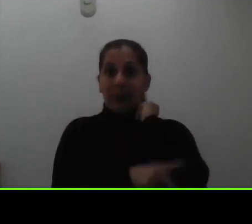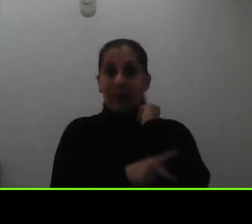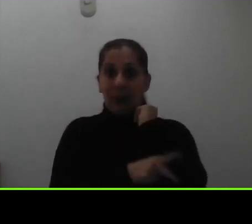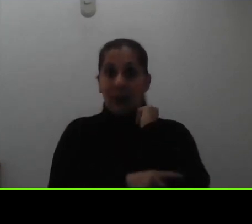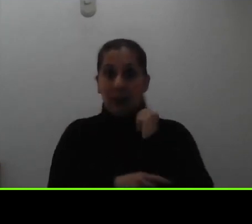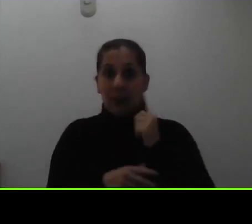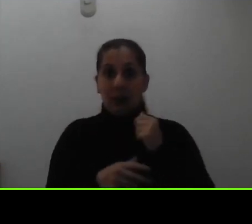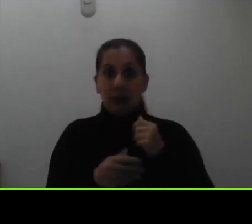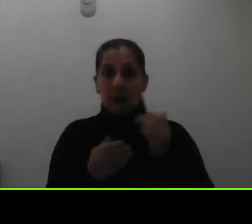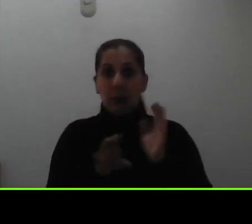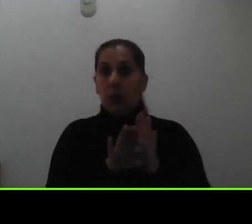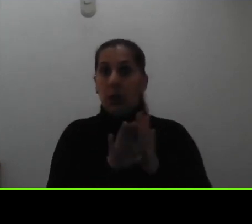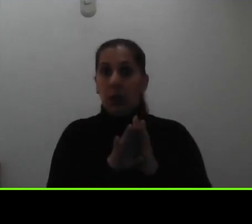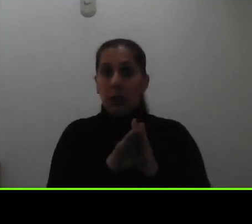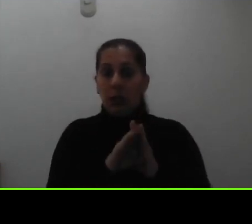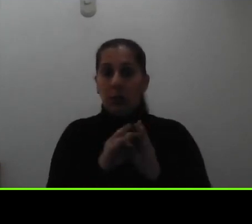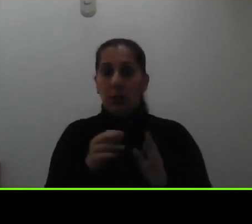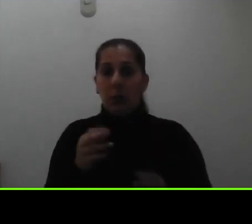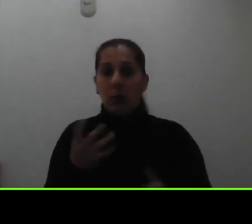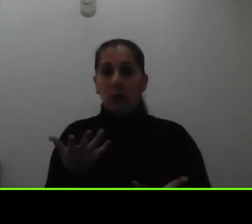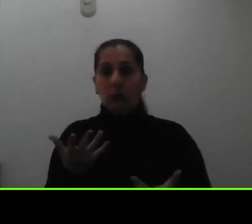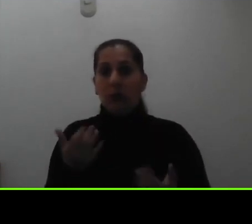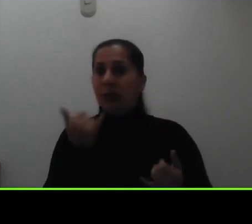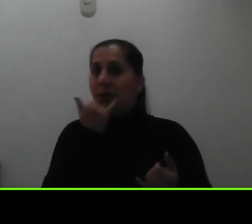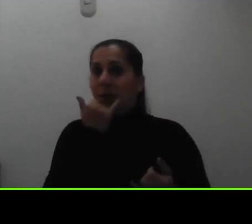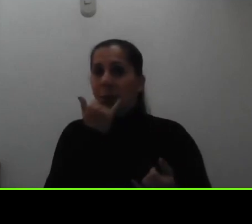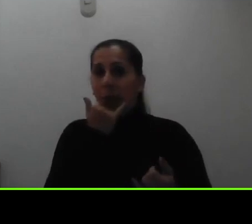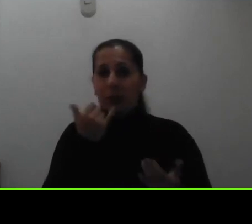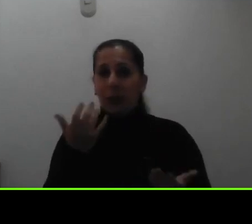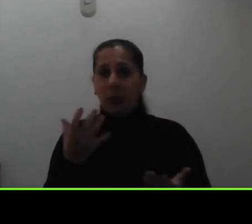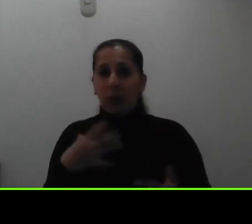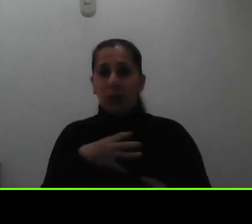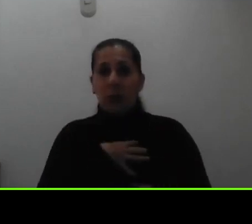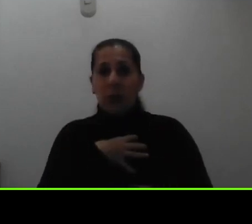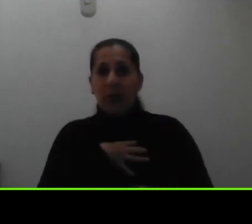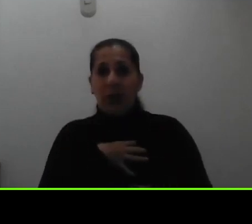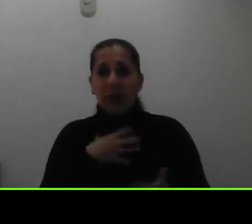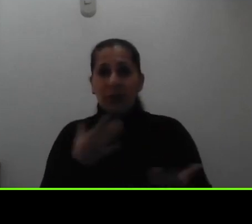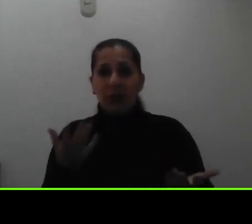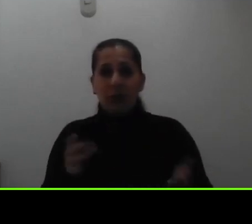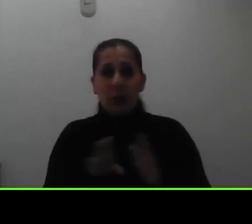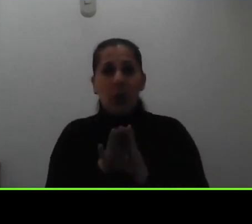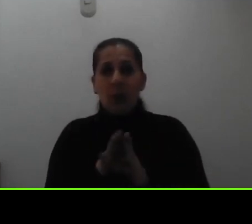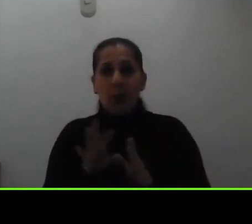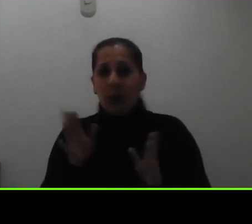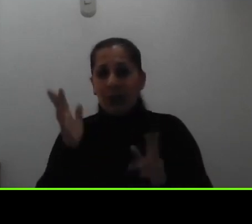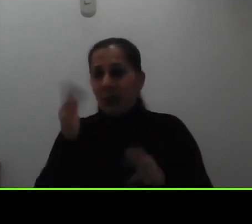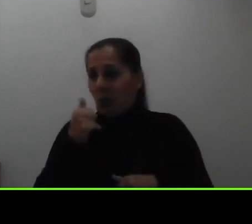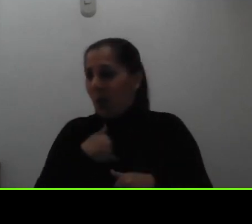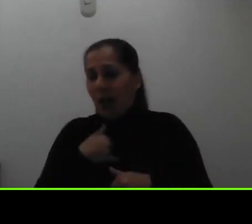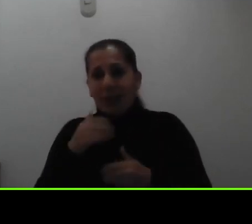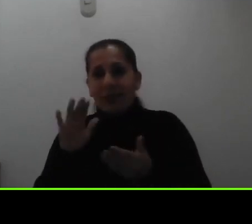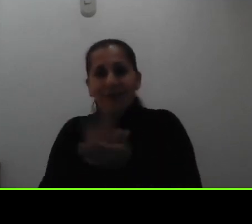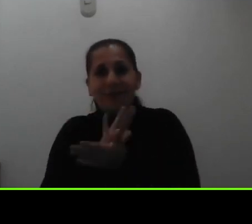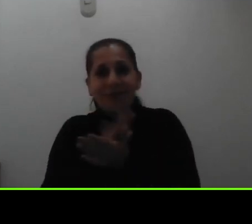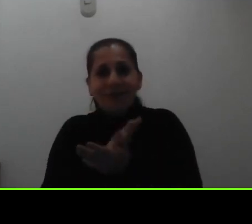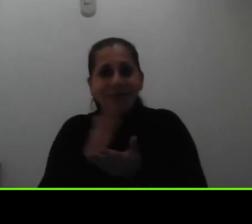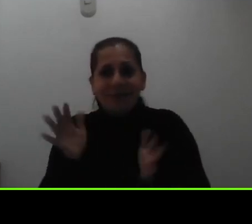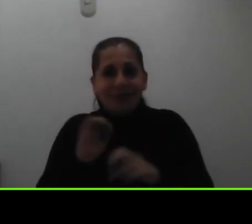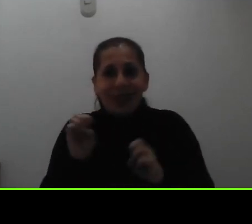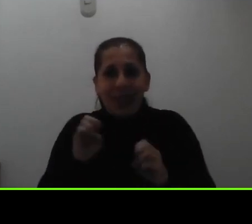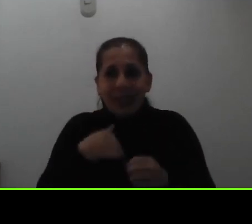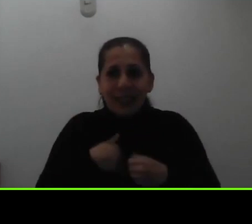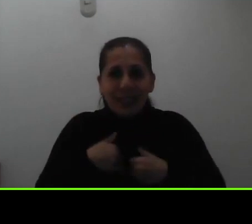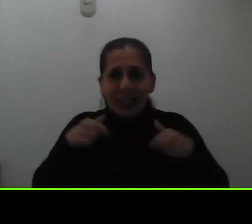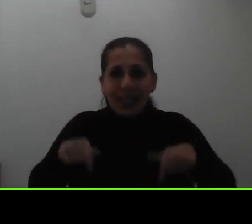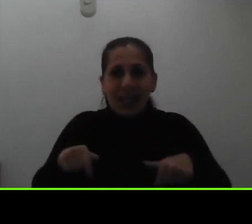con la situación de propiedades porque al ser extranjeras que no registran nada qué documento deben presentar